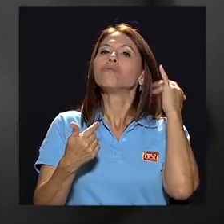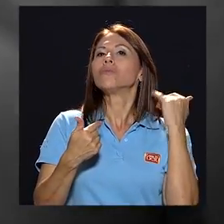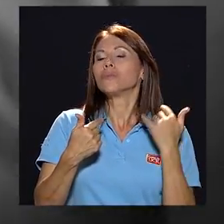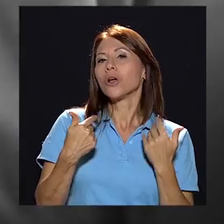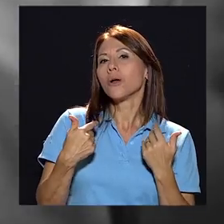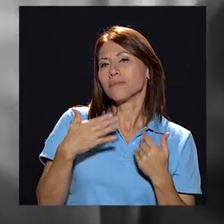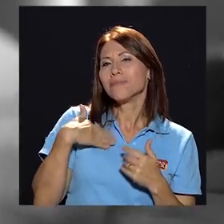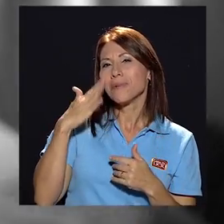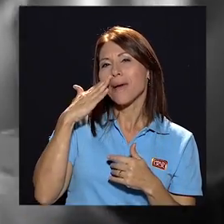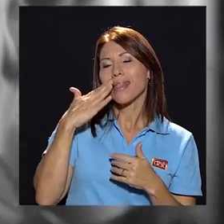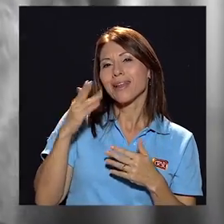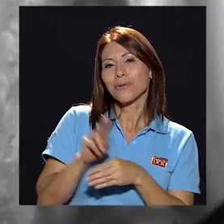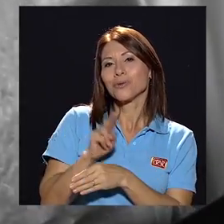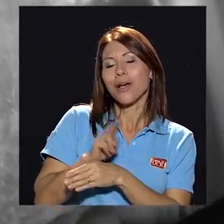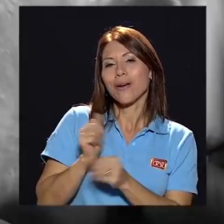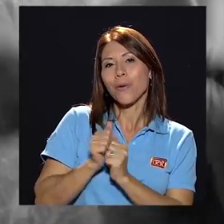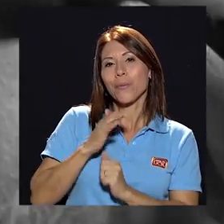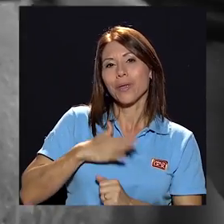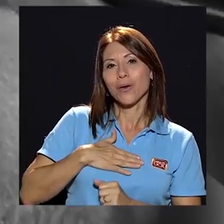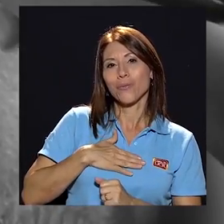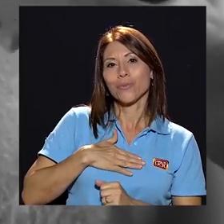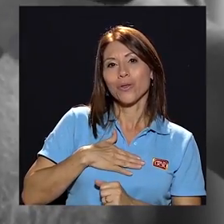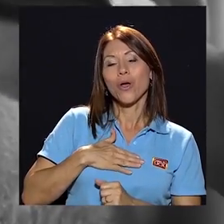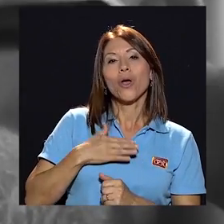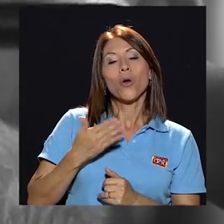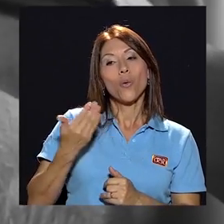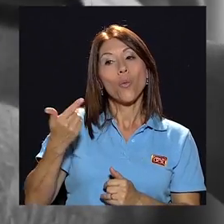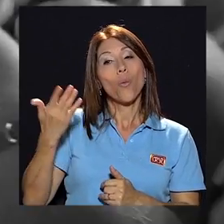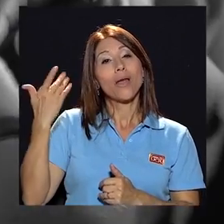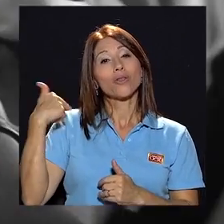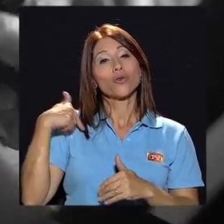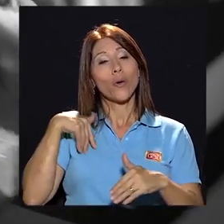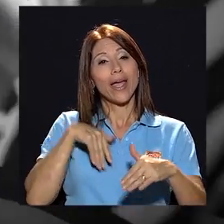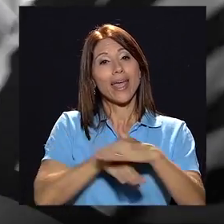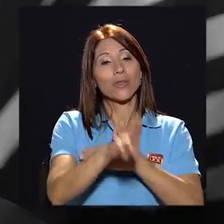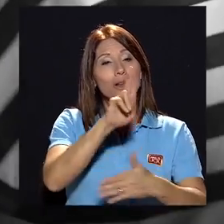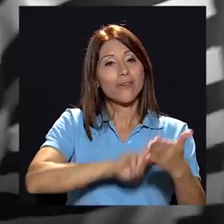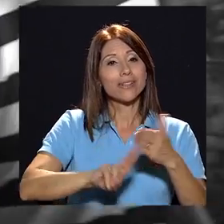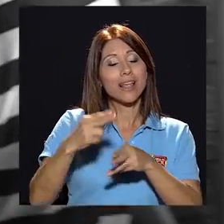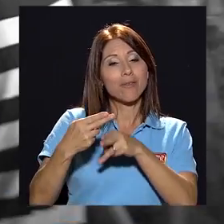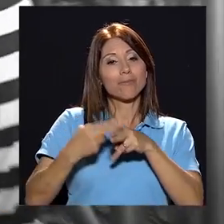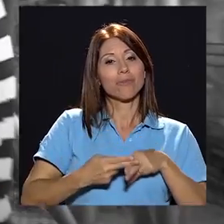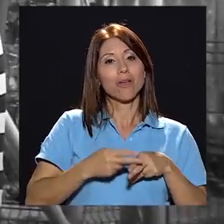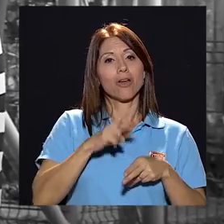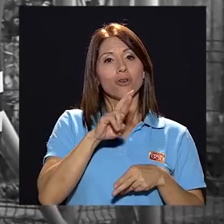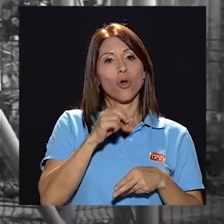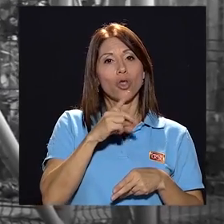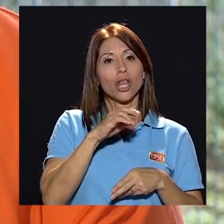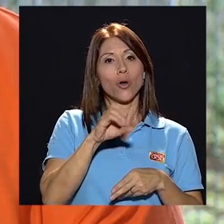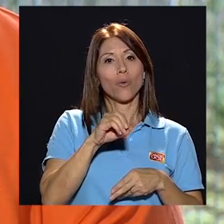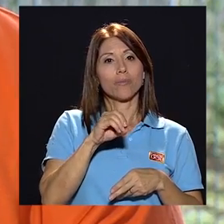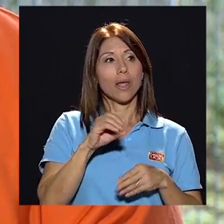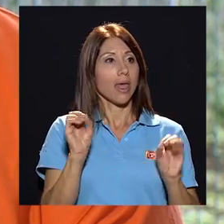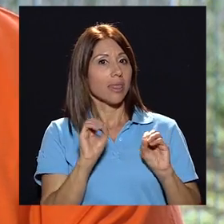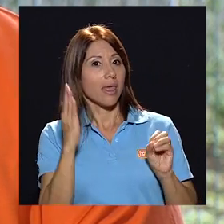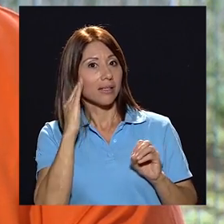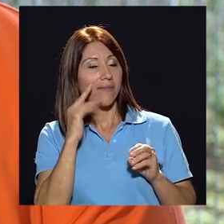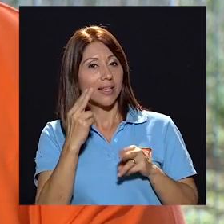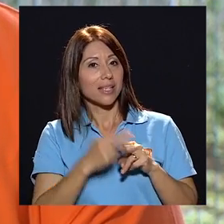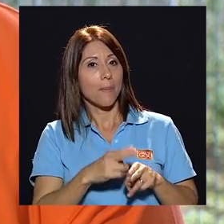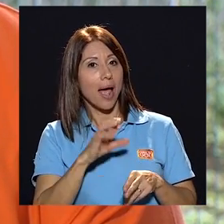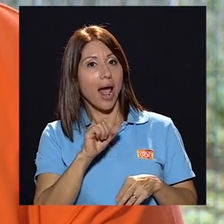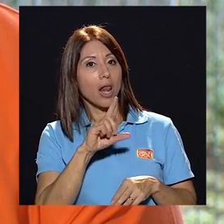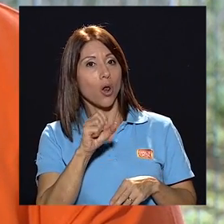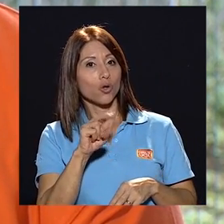madre lo usaba conmigo. Cuando entro a la universidad es cuando me empiezan a llamar Rodrigo. ¿Y ya nadie sabe que me llamaron? No, nadie sabe que me llamo Alonso.